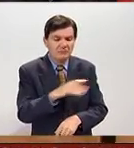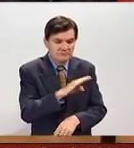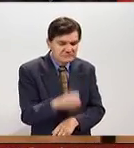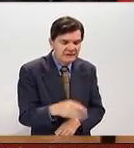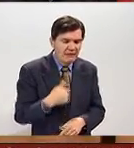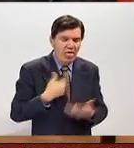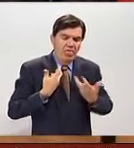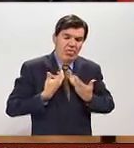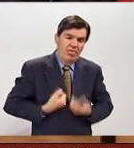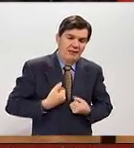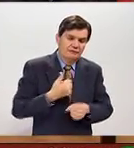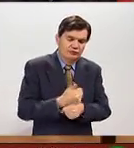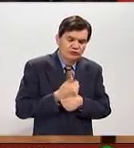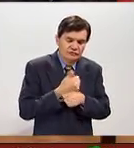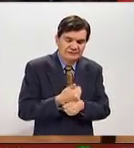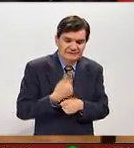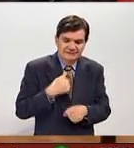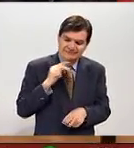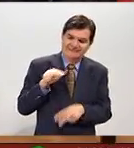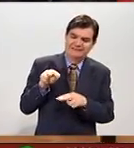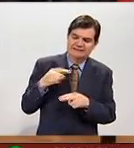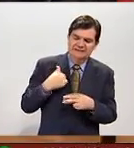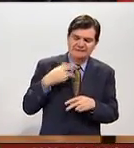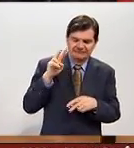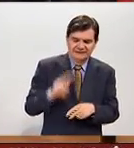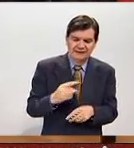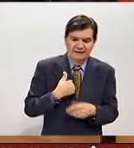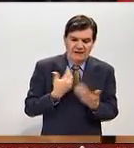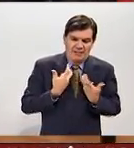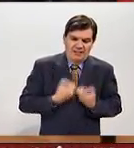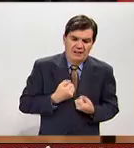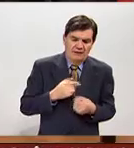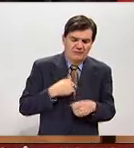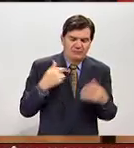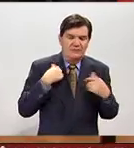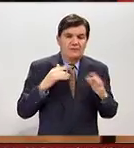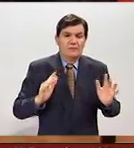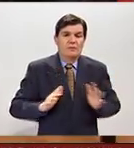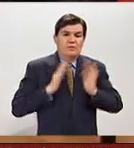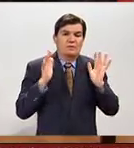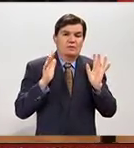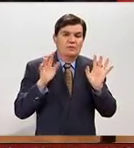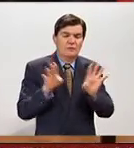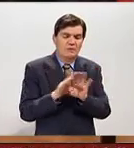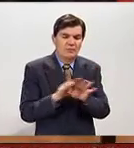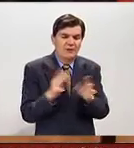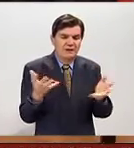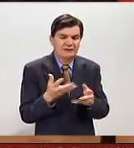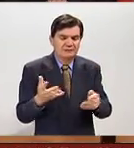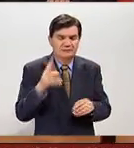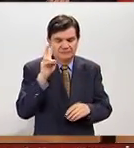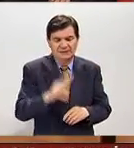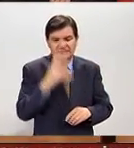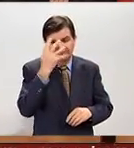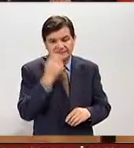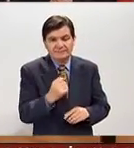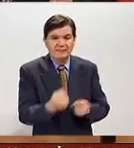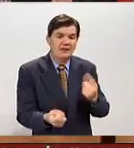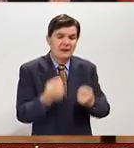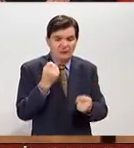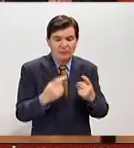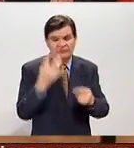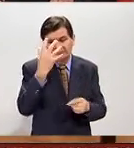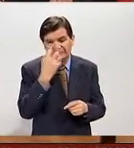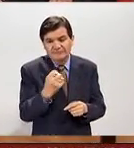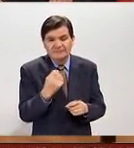estaban impactados de manera muy triste, algunos muy